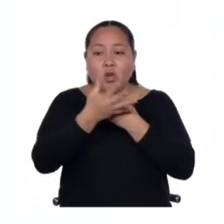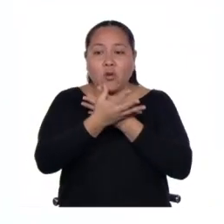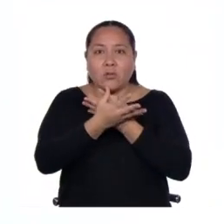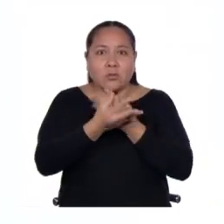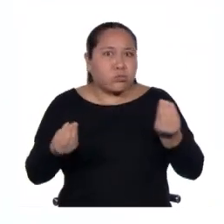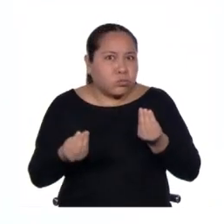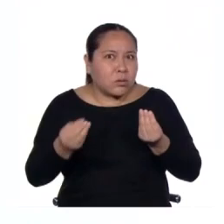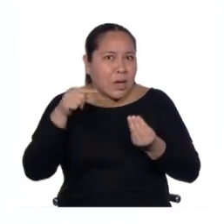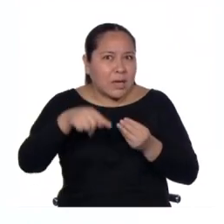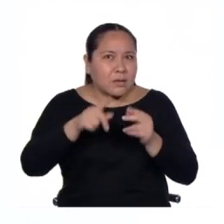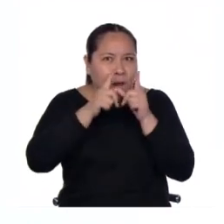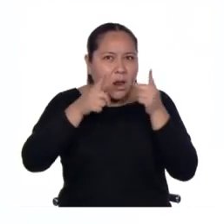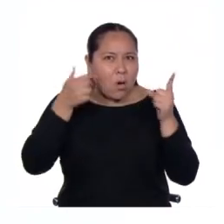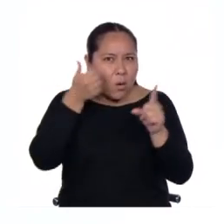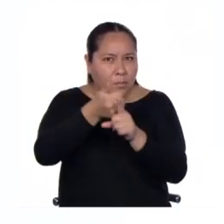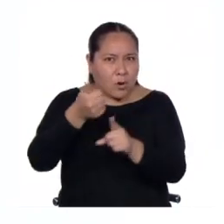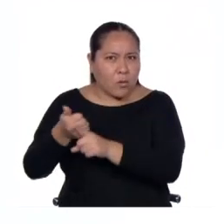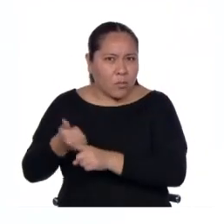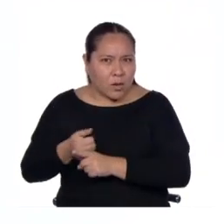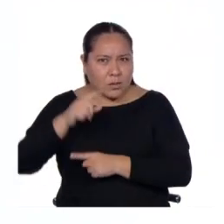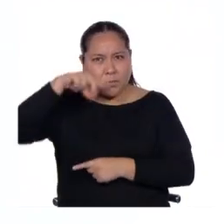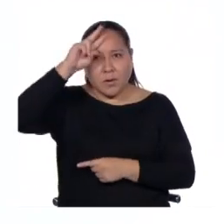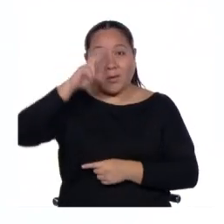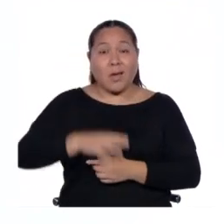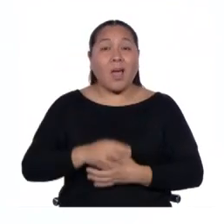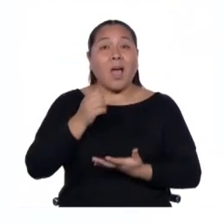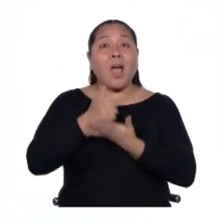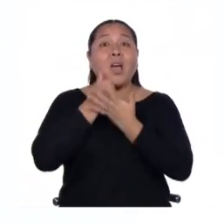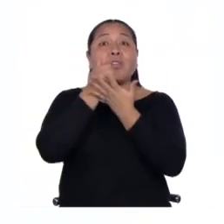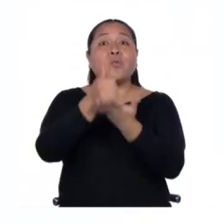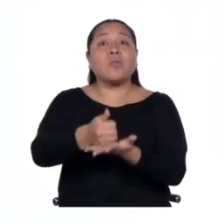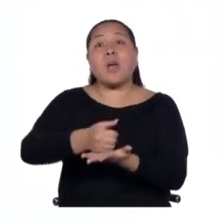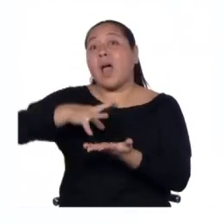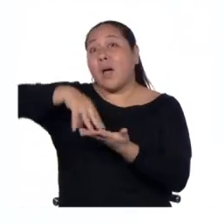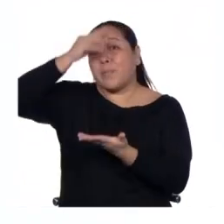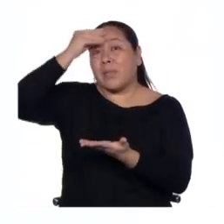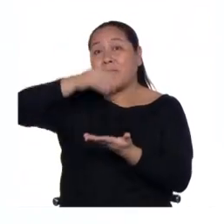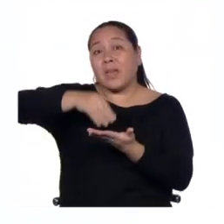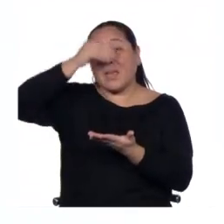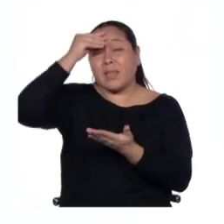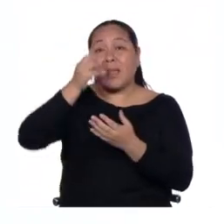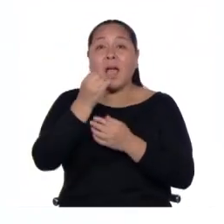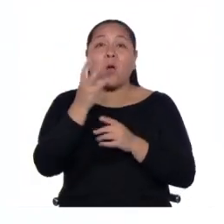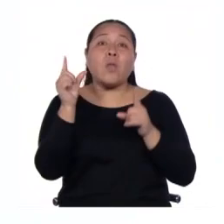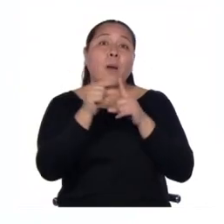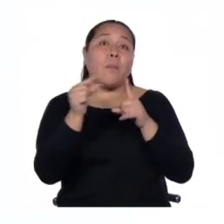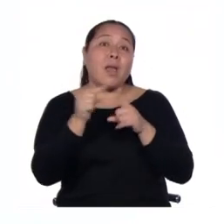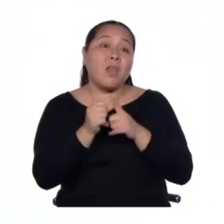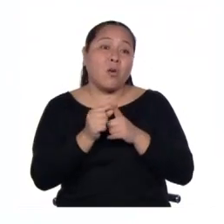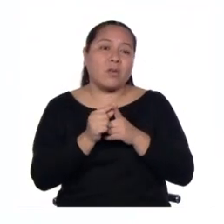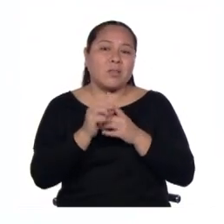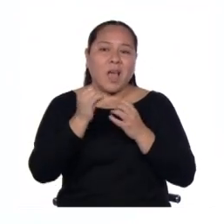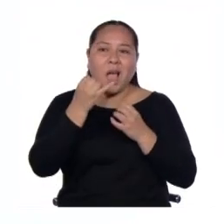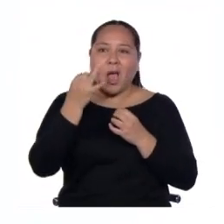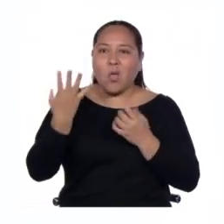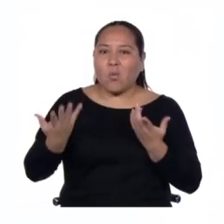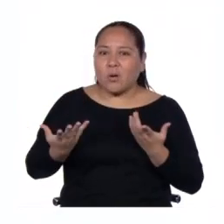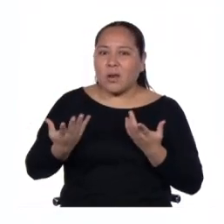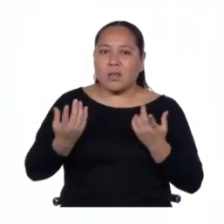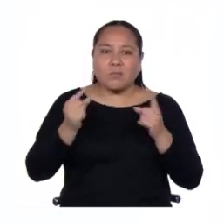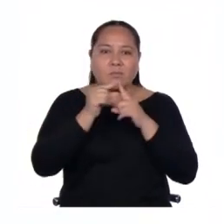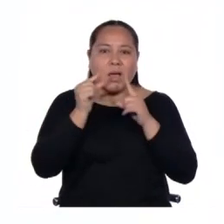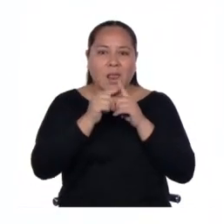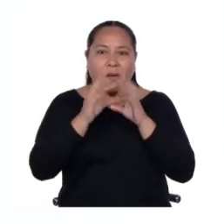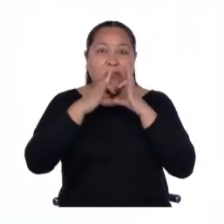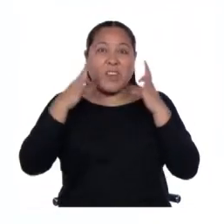estas lenguas originarias? Pues ayuda a aprenderse algunas palabras y expresiones en lenguas originarias que son